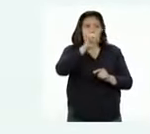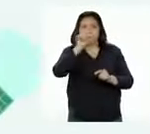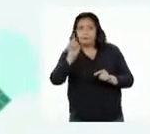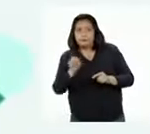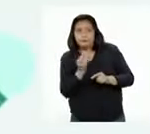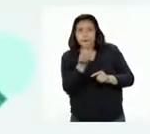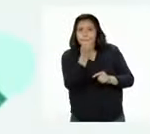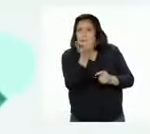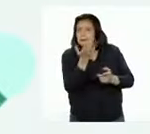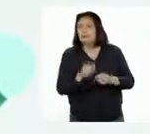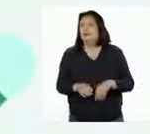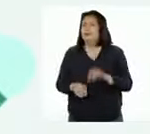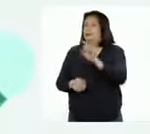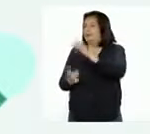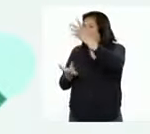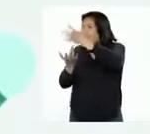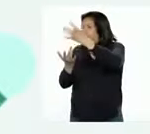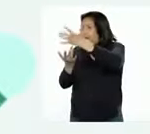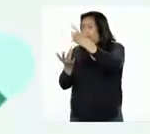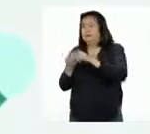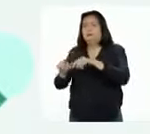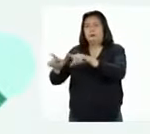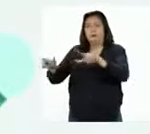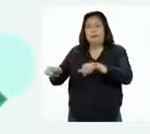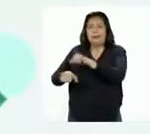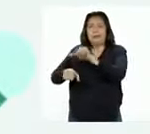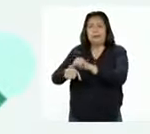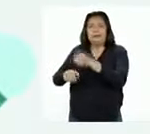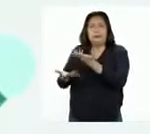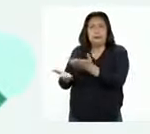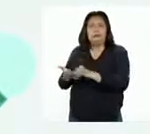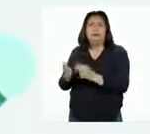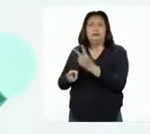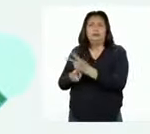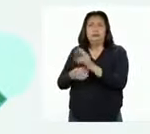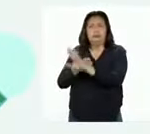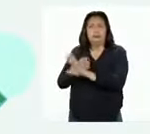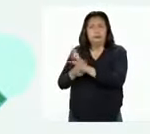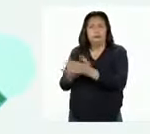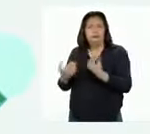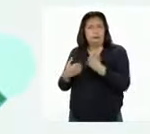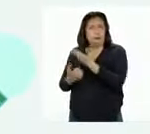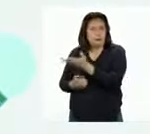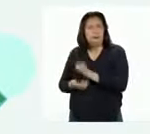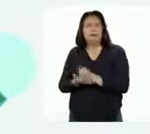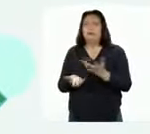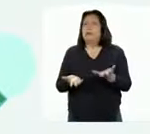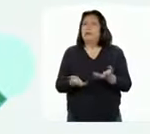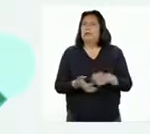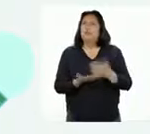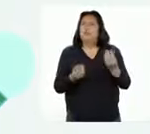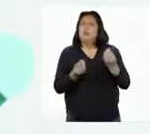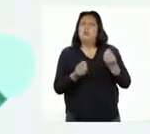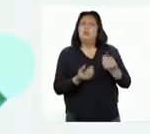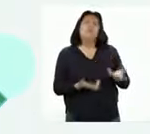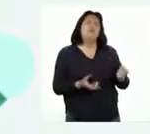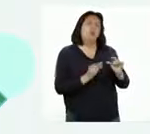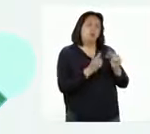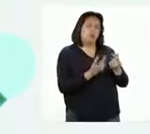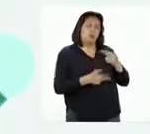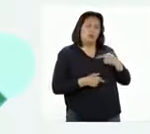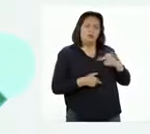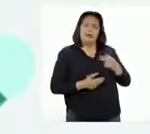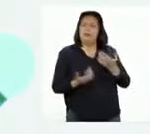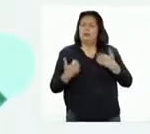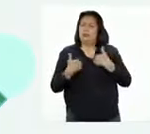alimentarias, el uso de la tecnología en las áreas naturales protegidas para la conservación de las especies, la relación de los grupos